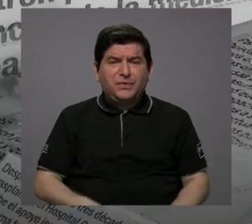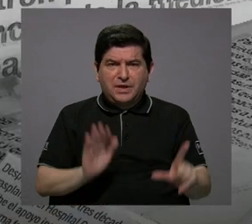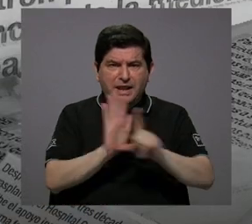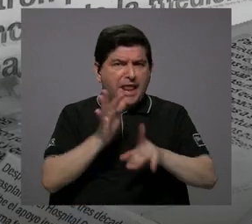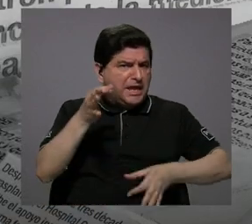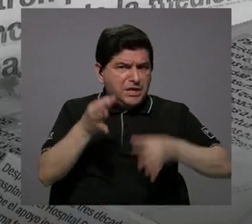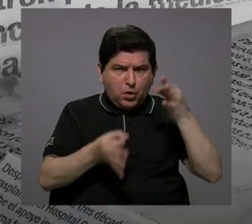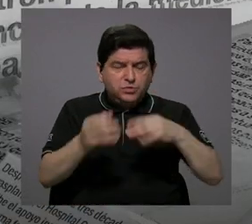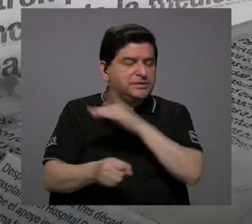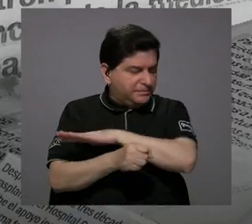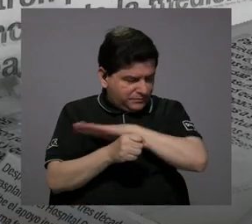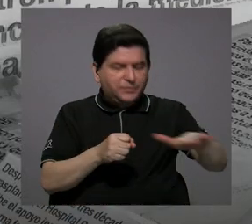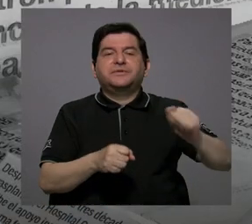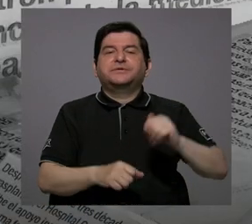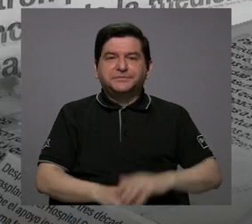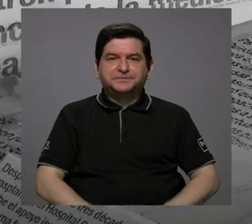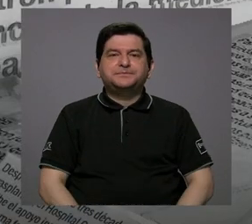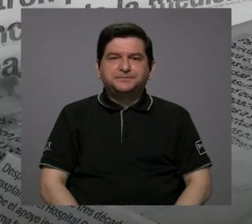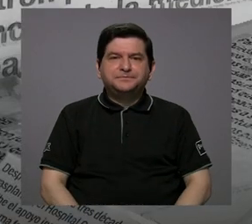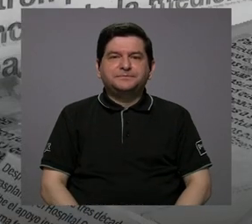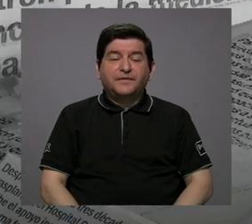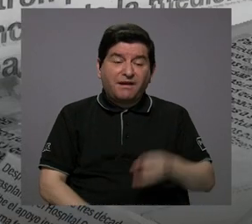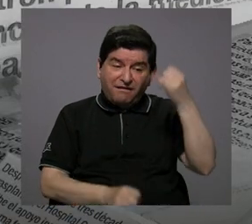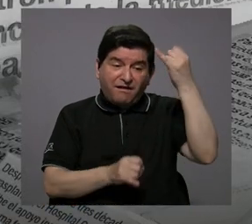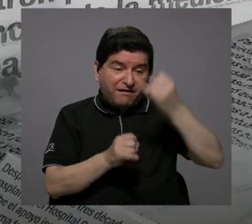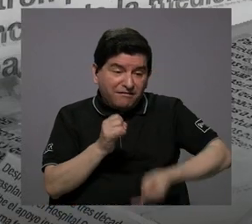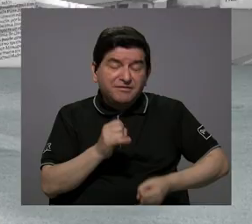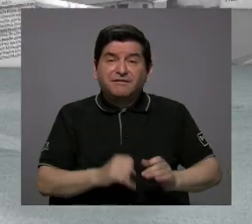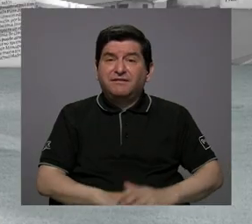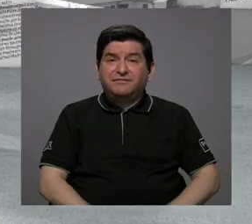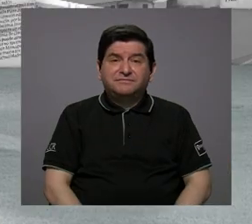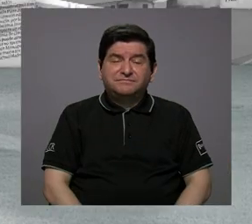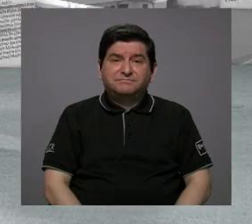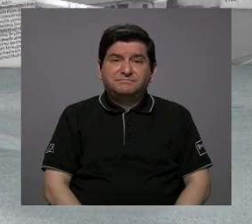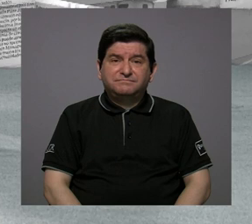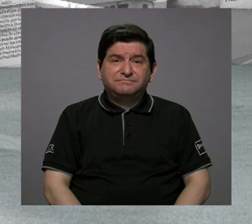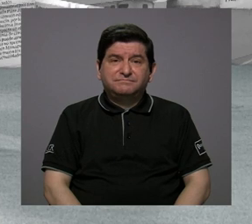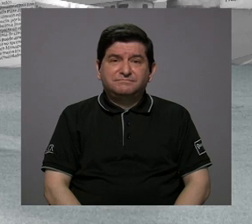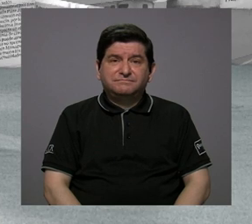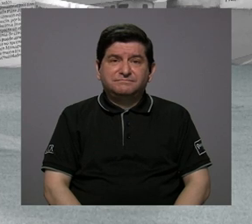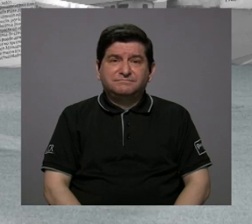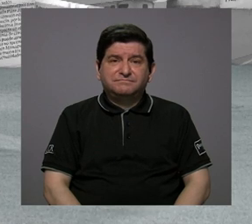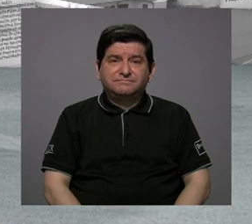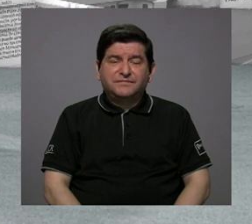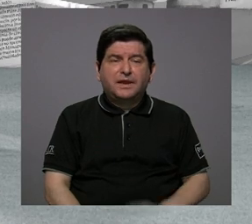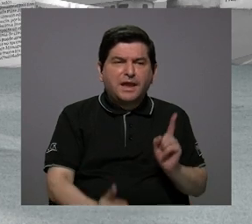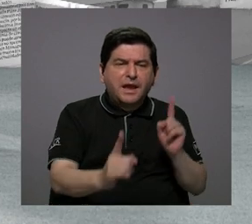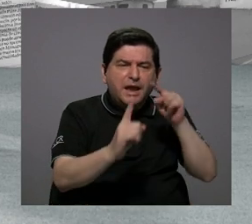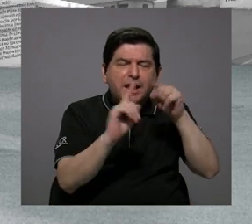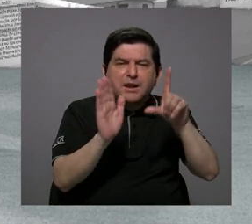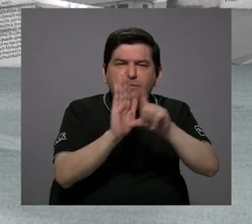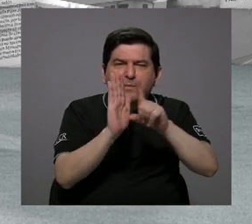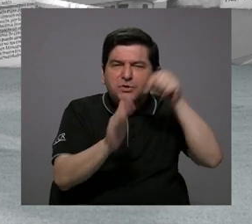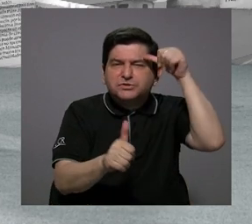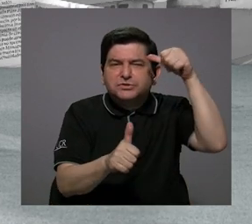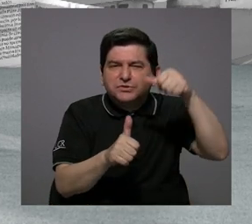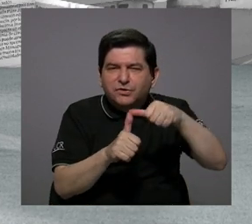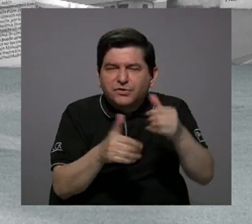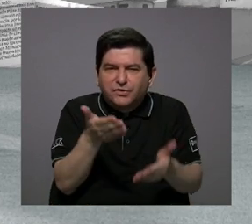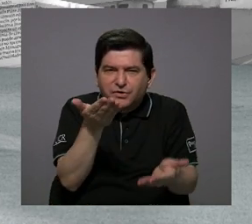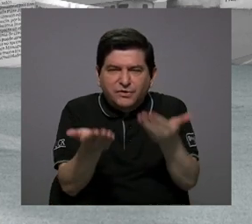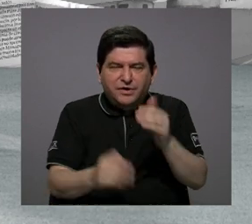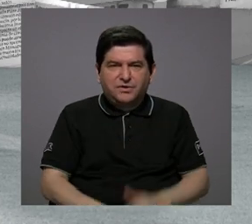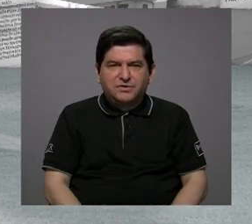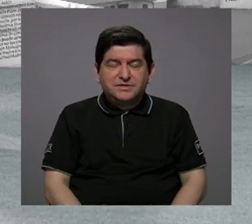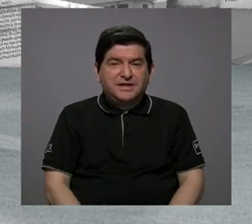injusta. Totalmente, totalmente, porque a final de cuentas, la finalidad de la ley, si lo recordamos en algún momento,